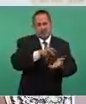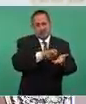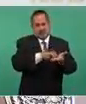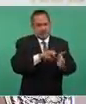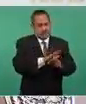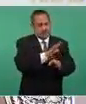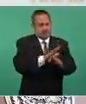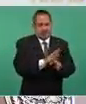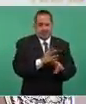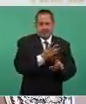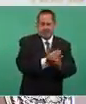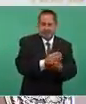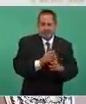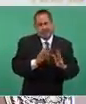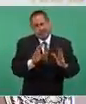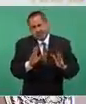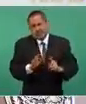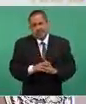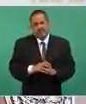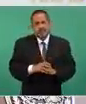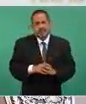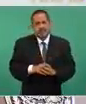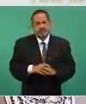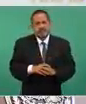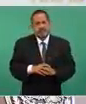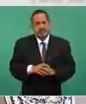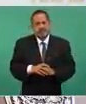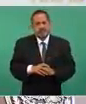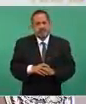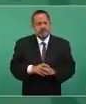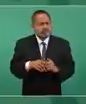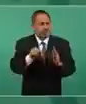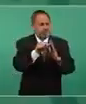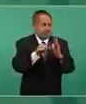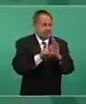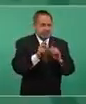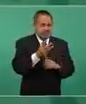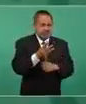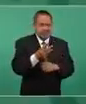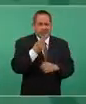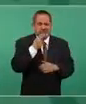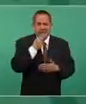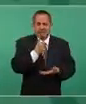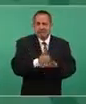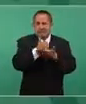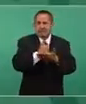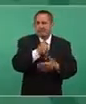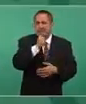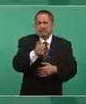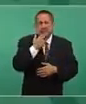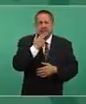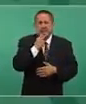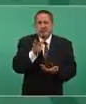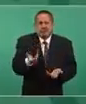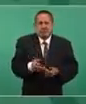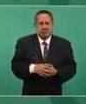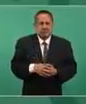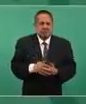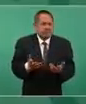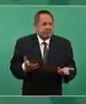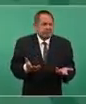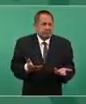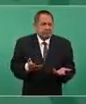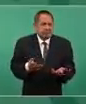No, no nos ayuda, porque nosotros no